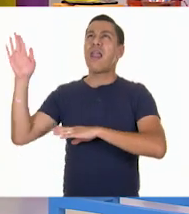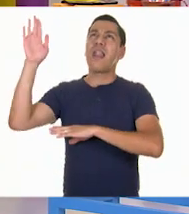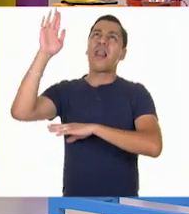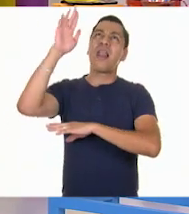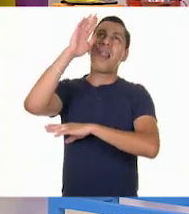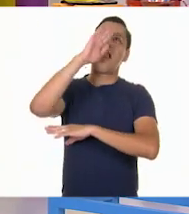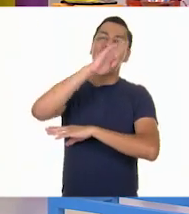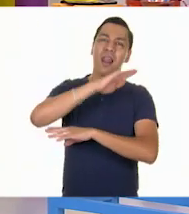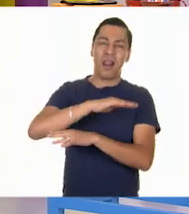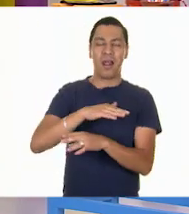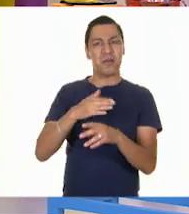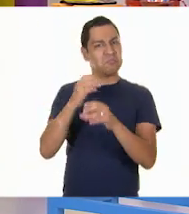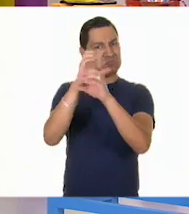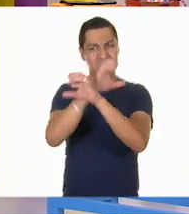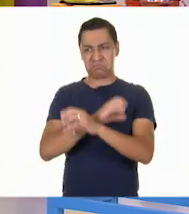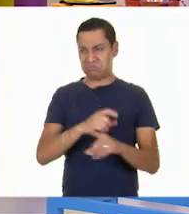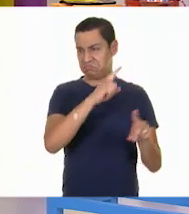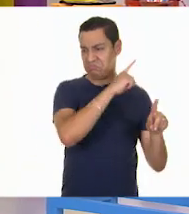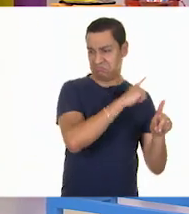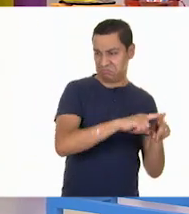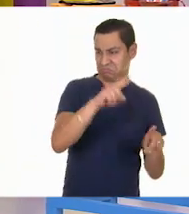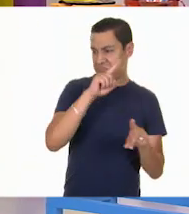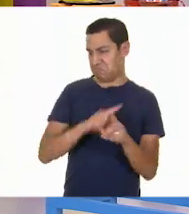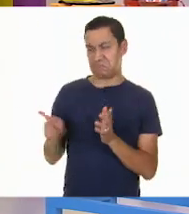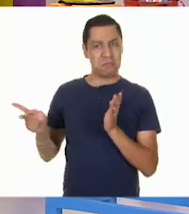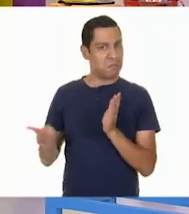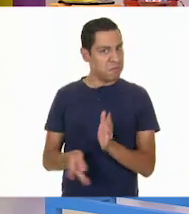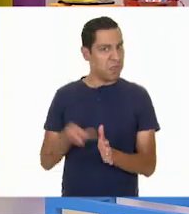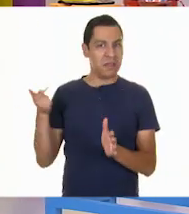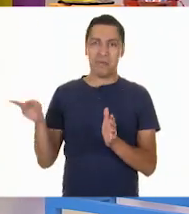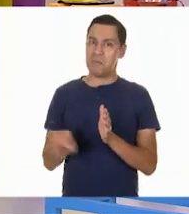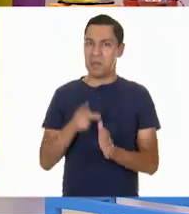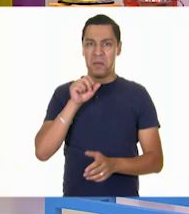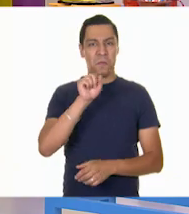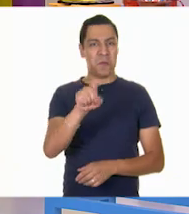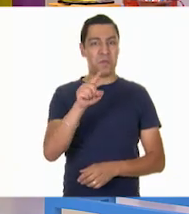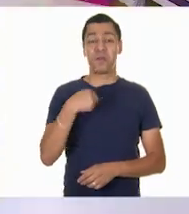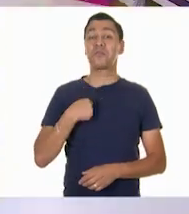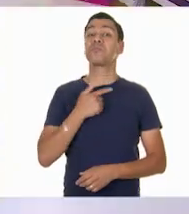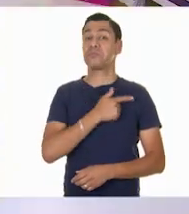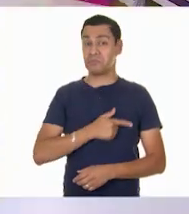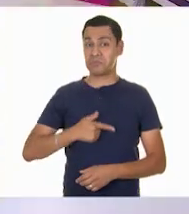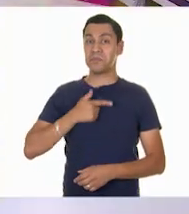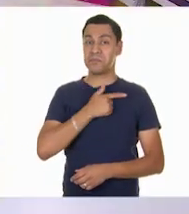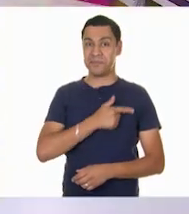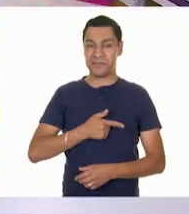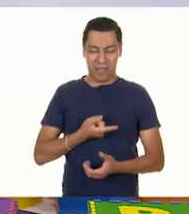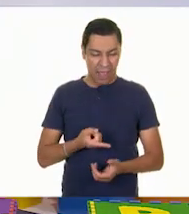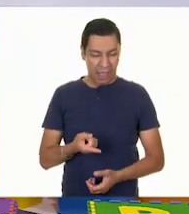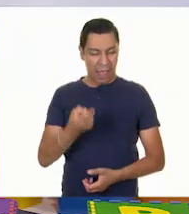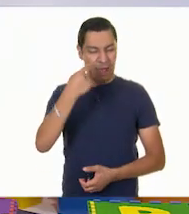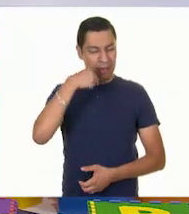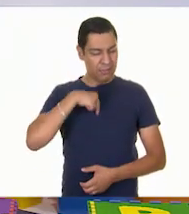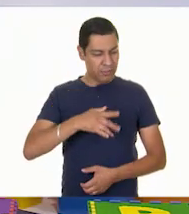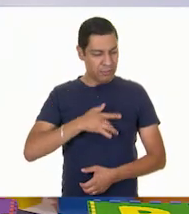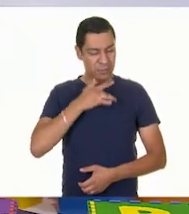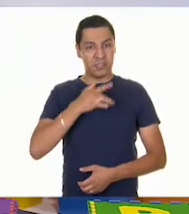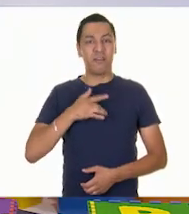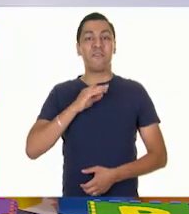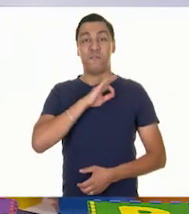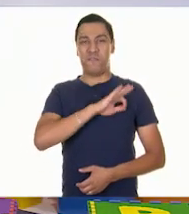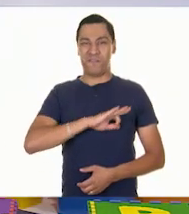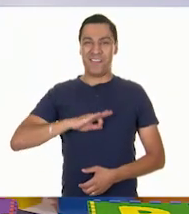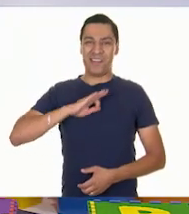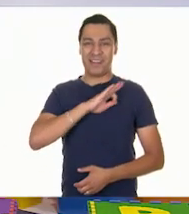las canciones que yo cante, las veces que las repita. Me gusta mucho. Seguramente sienten felicidad cuando hacen esa actividad que a ustedes